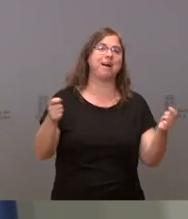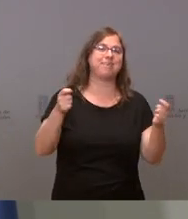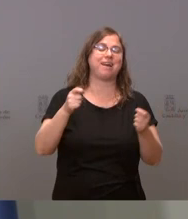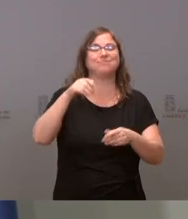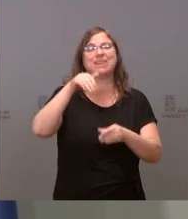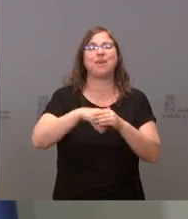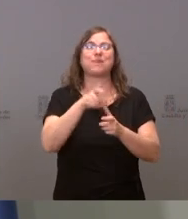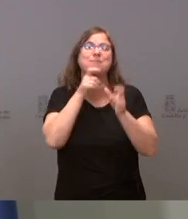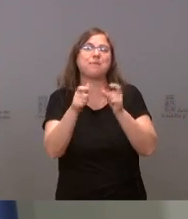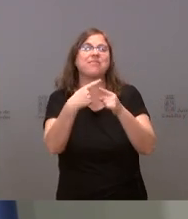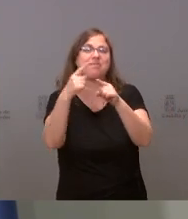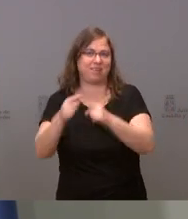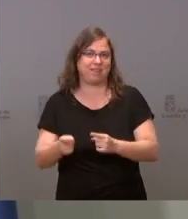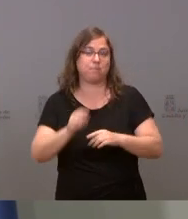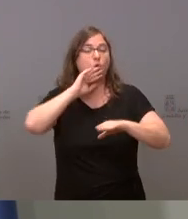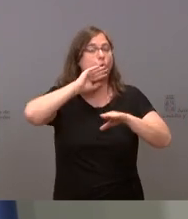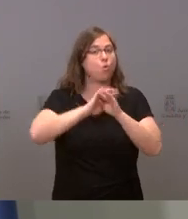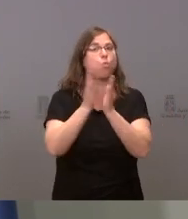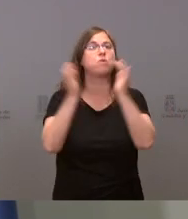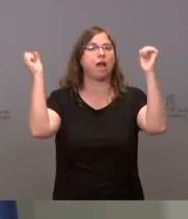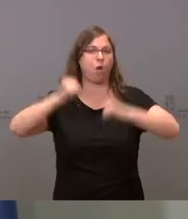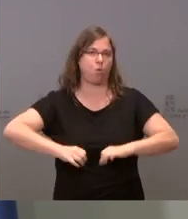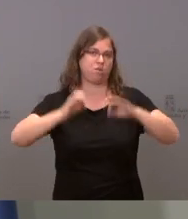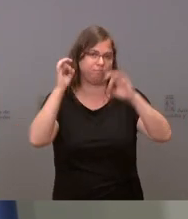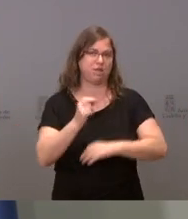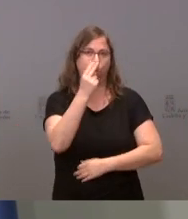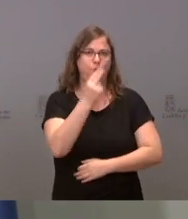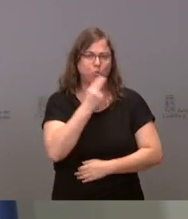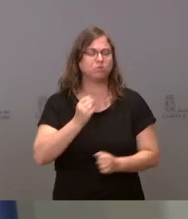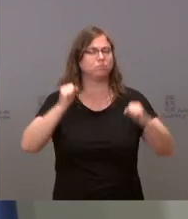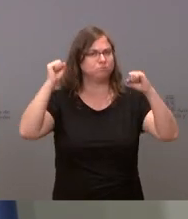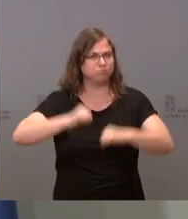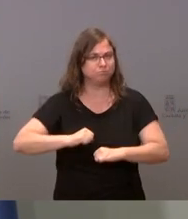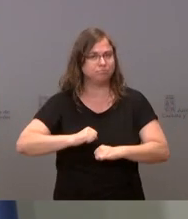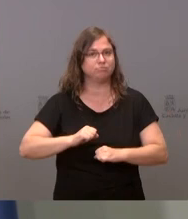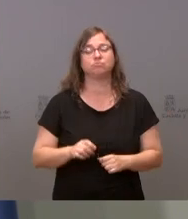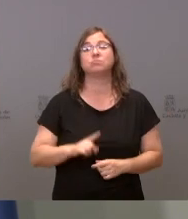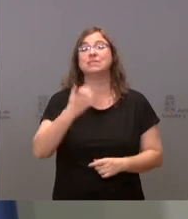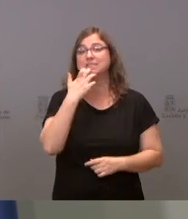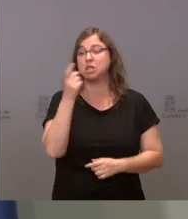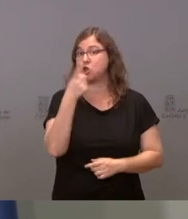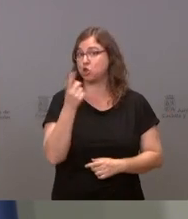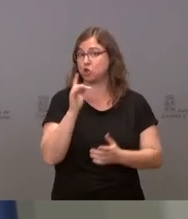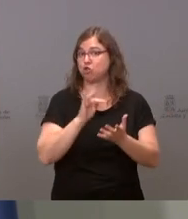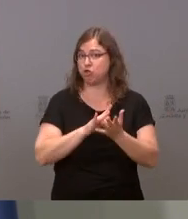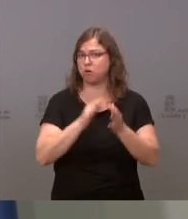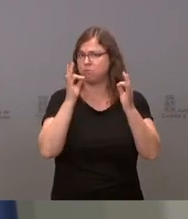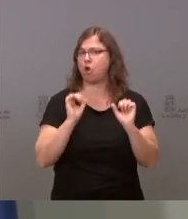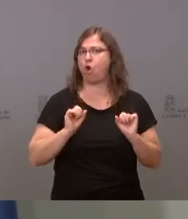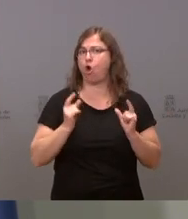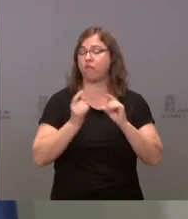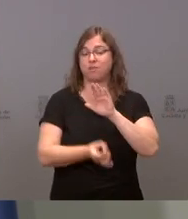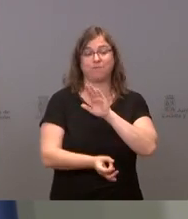utilizamos es el cumplimiento de nuestros acuerdos y nuestros compromisos. Y nuestro acuerdo y nuestro compromiso cuando se estableció este